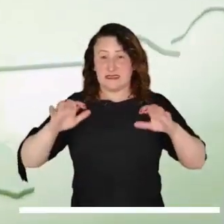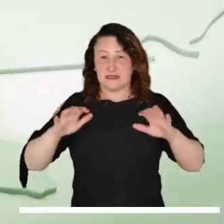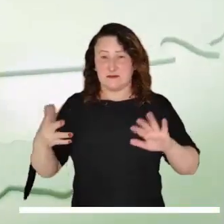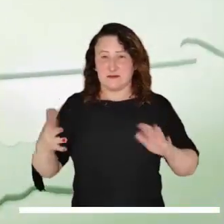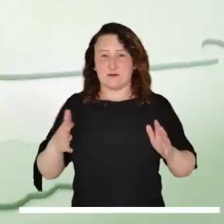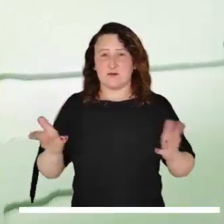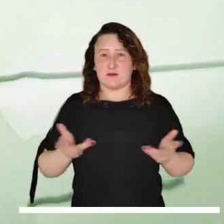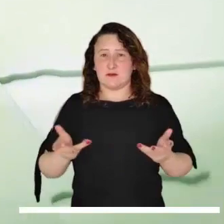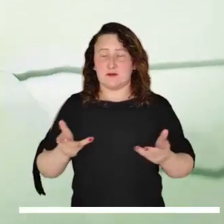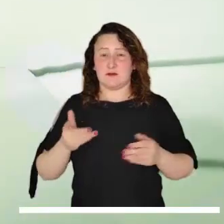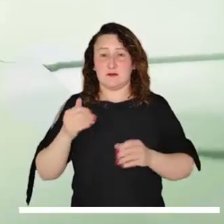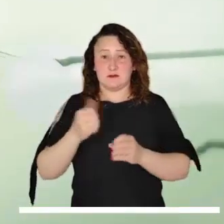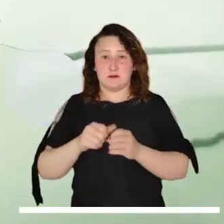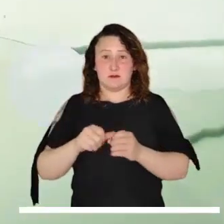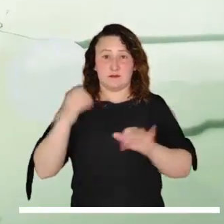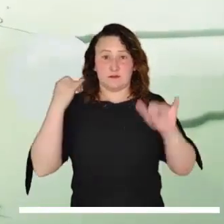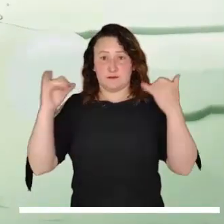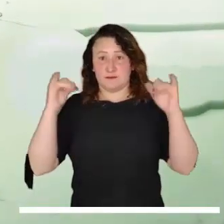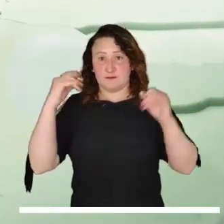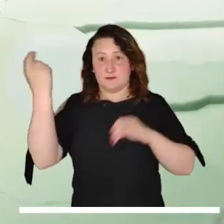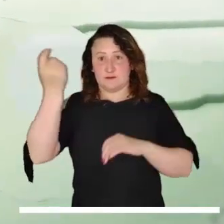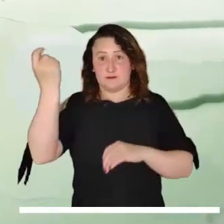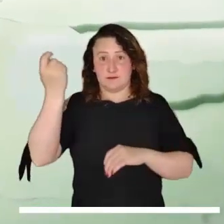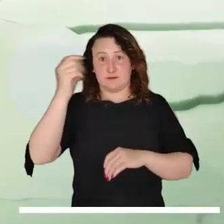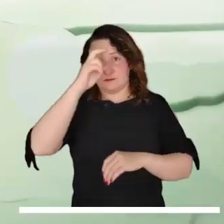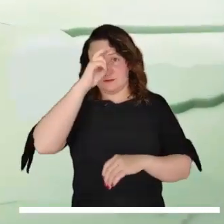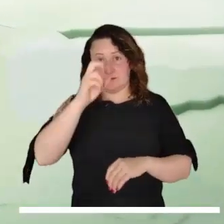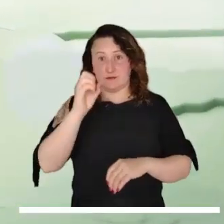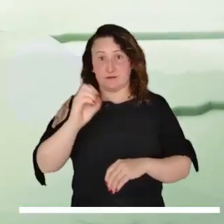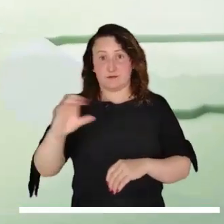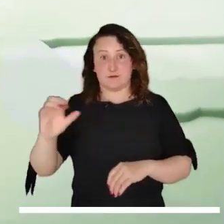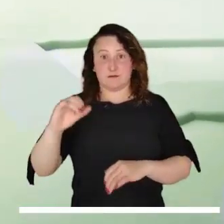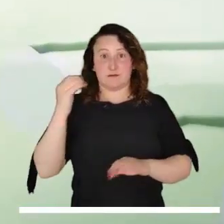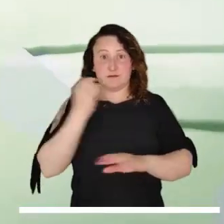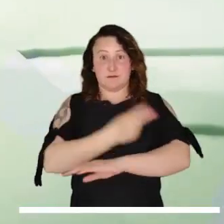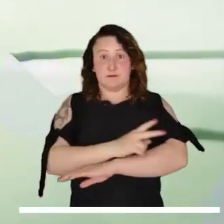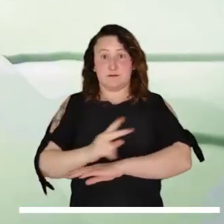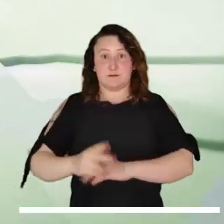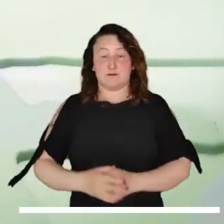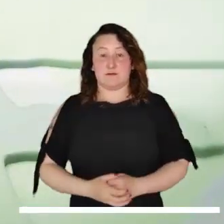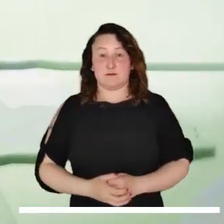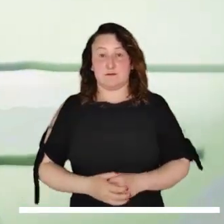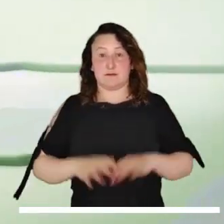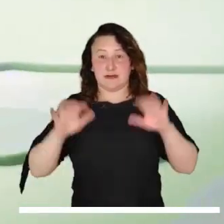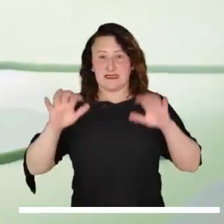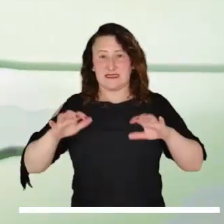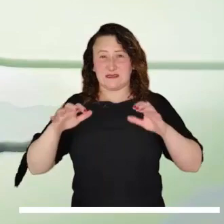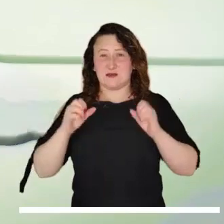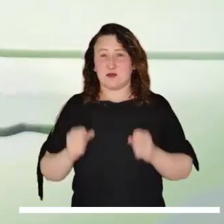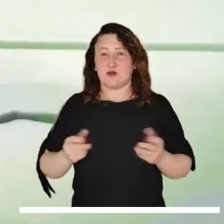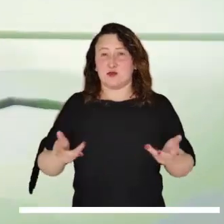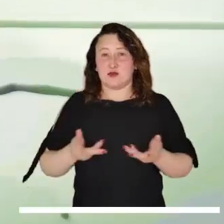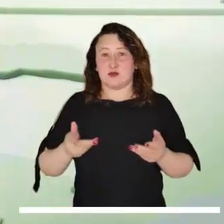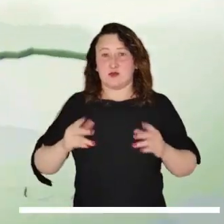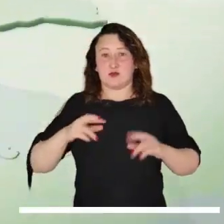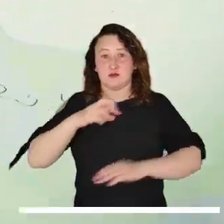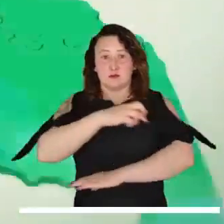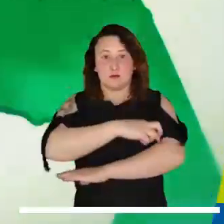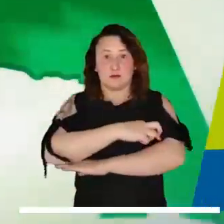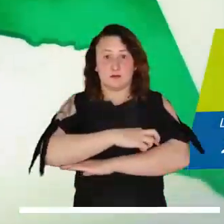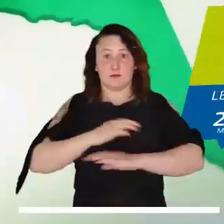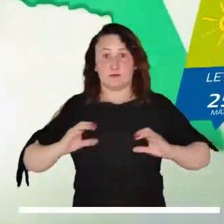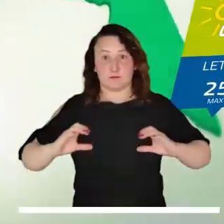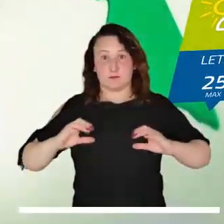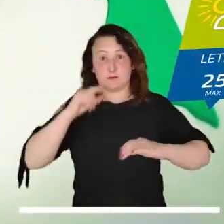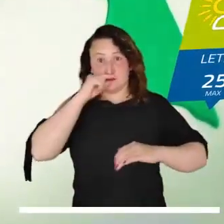Lluvias moderadas y fuertes en sectores de Arauca, Casanare, Meta y el Norte y Occidente de Bichada. Lluvias importantes en